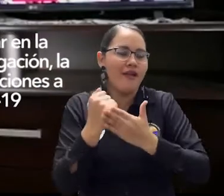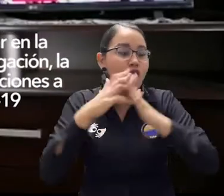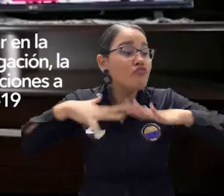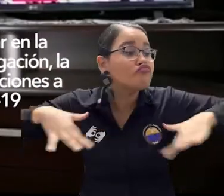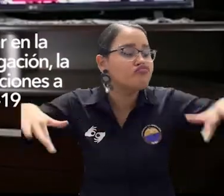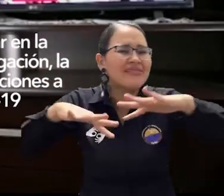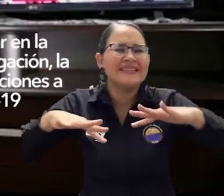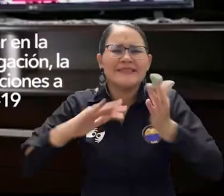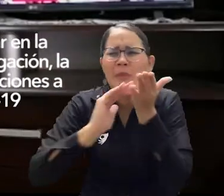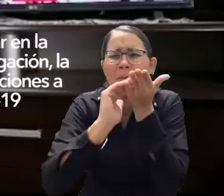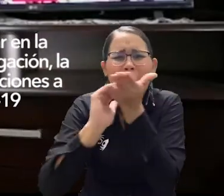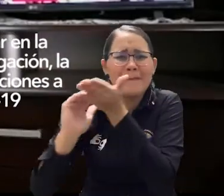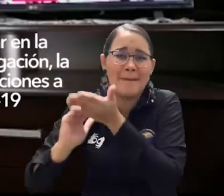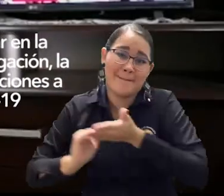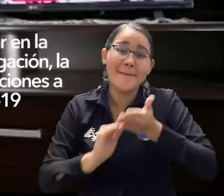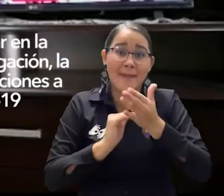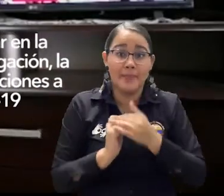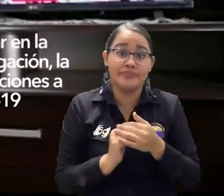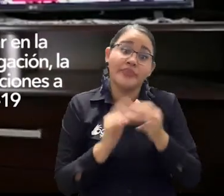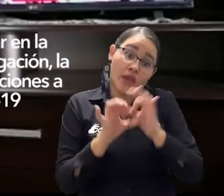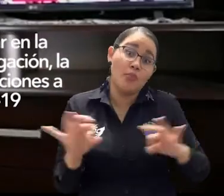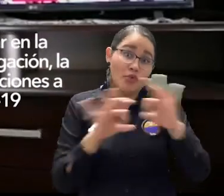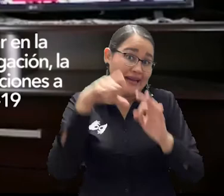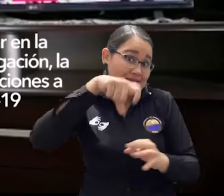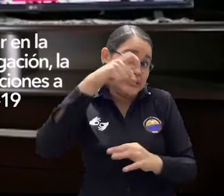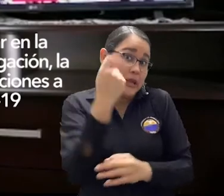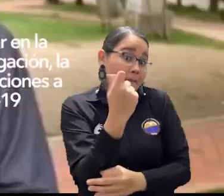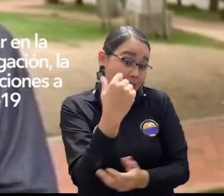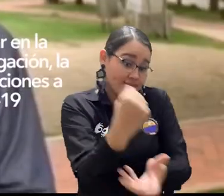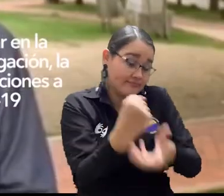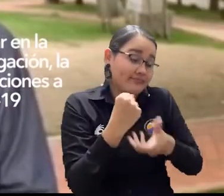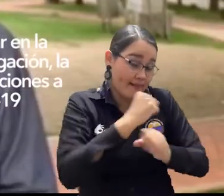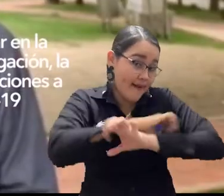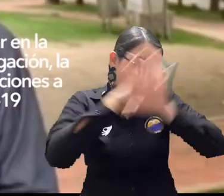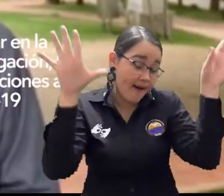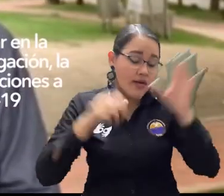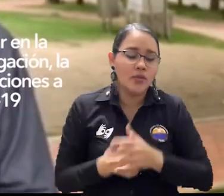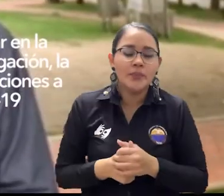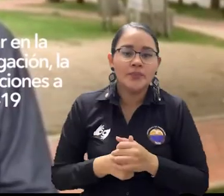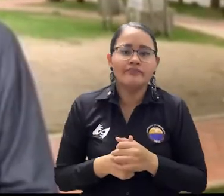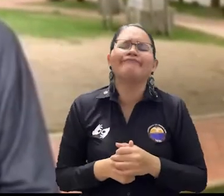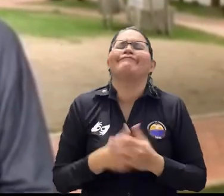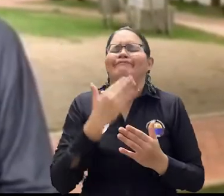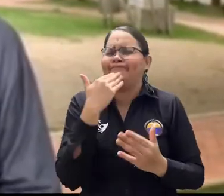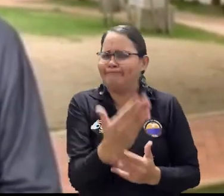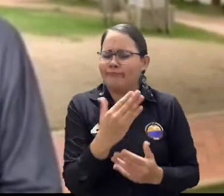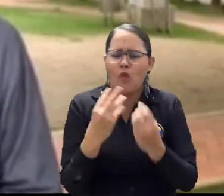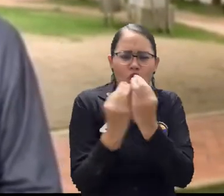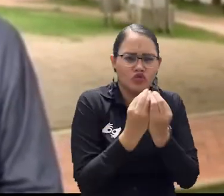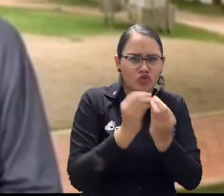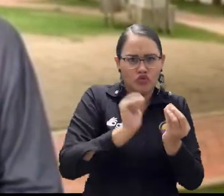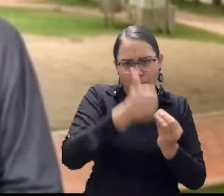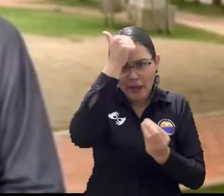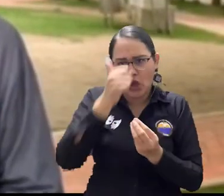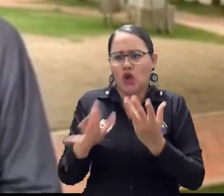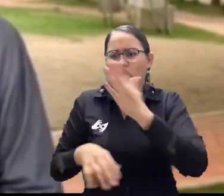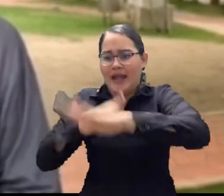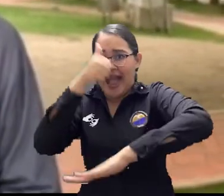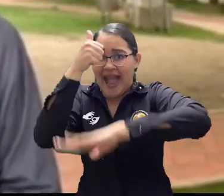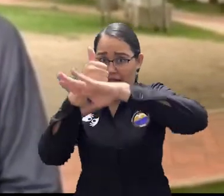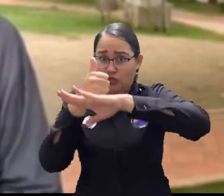entorno, cuente con los recursos necesarios para su financiación. En buena hora, el Consejo Superior, la Rectoría,